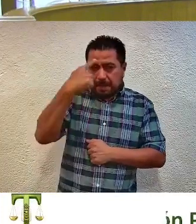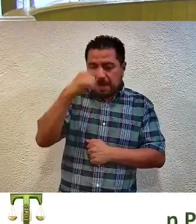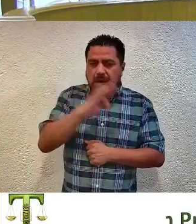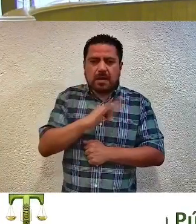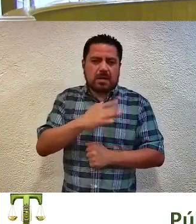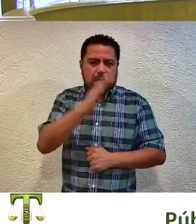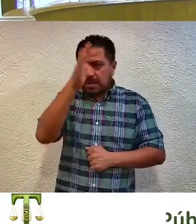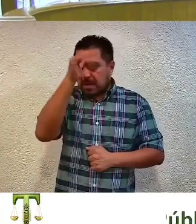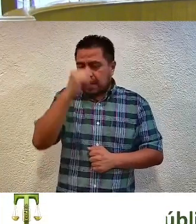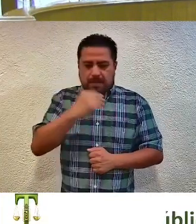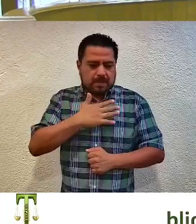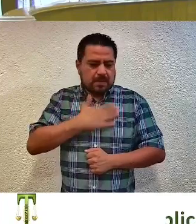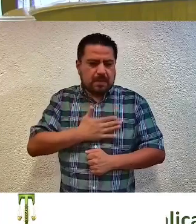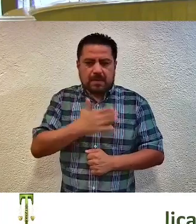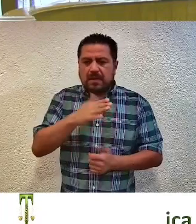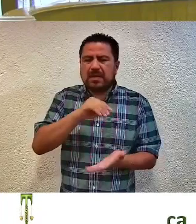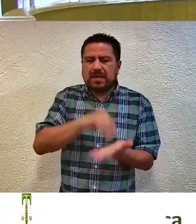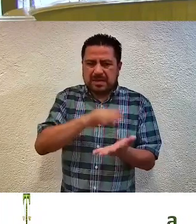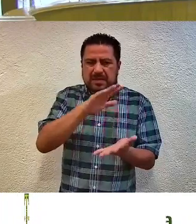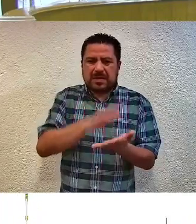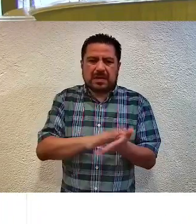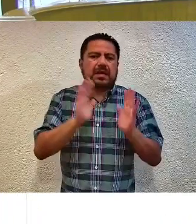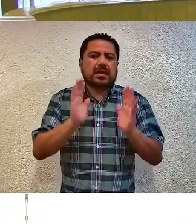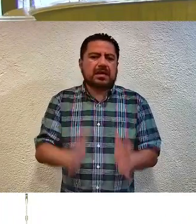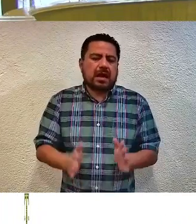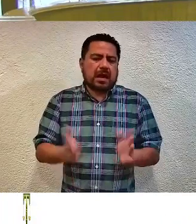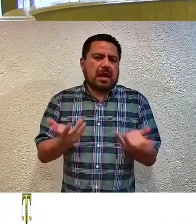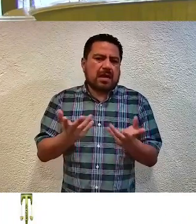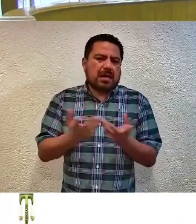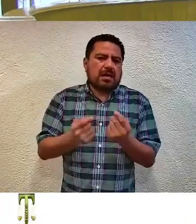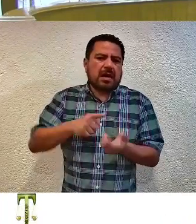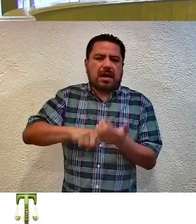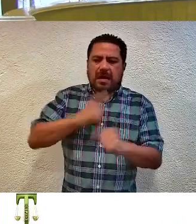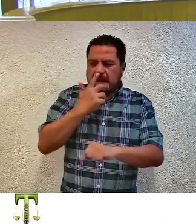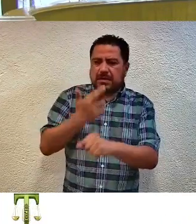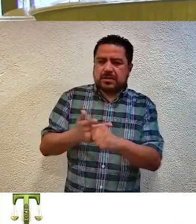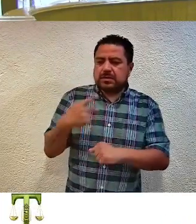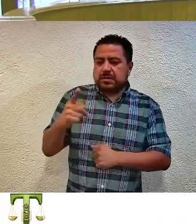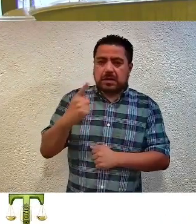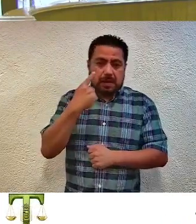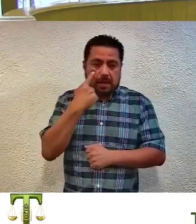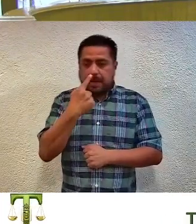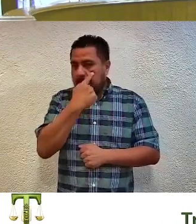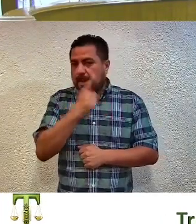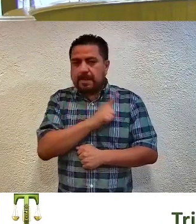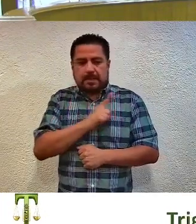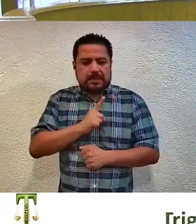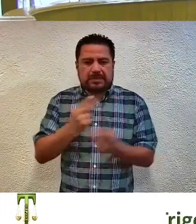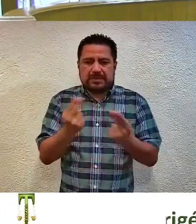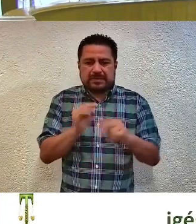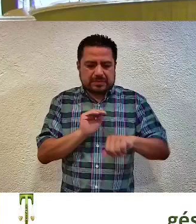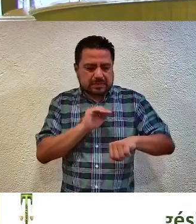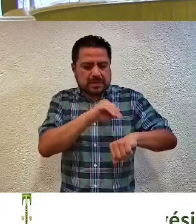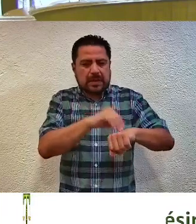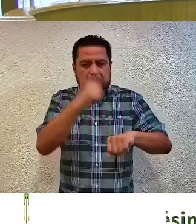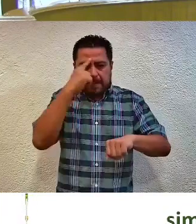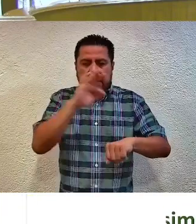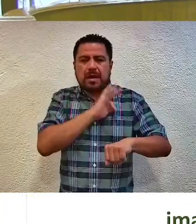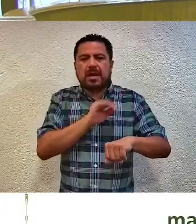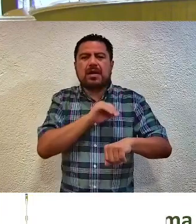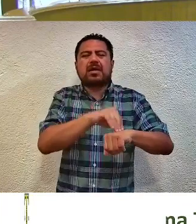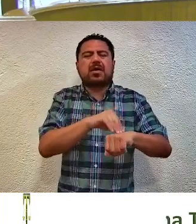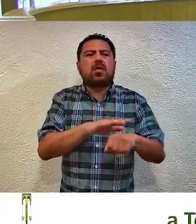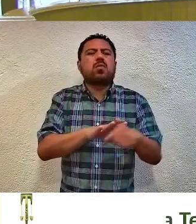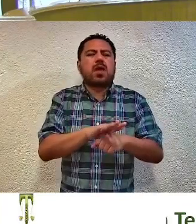conformidad con sus atribuciones competenciales en libertad de jurisdicción, considere las acciones necesarias y pertinentes para implementar las